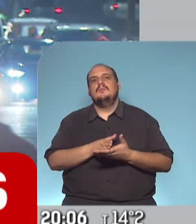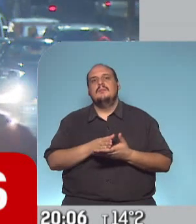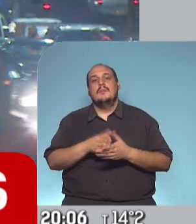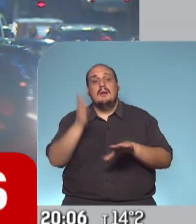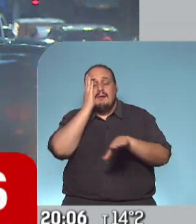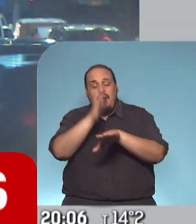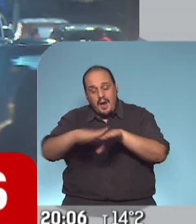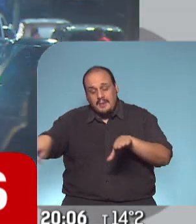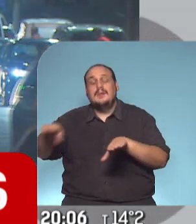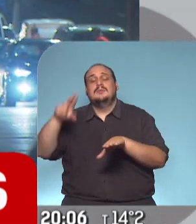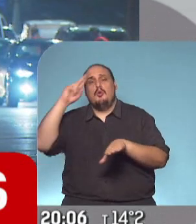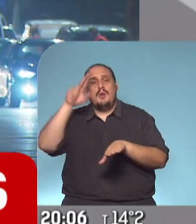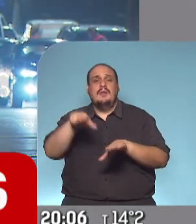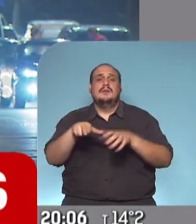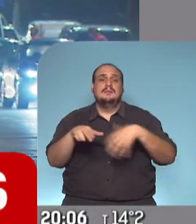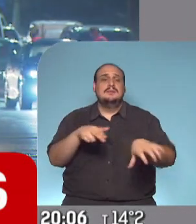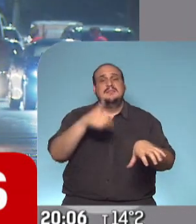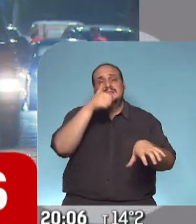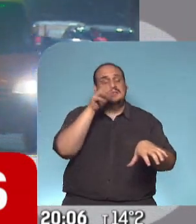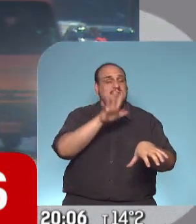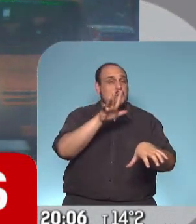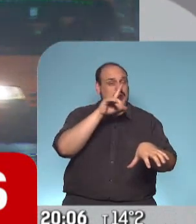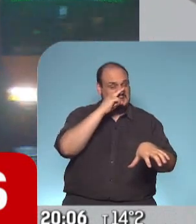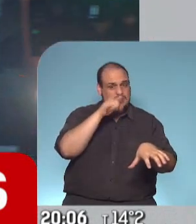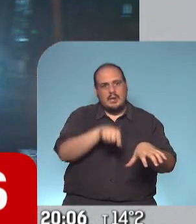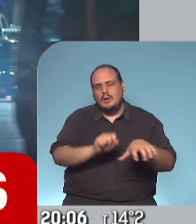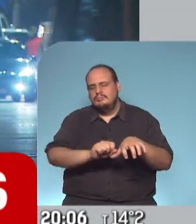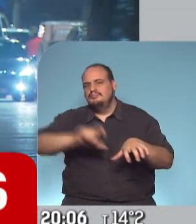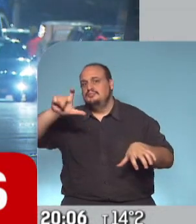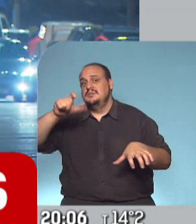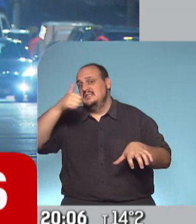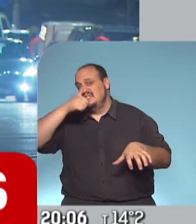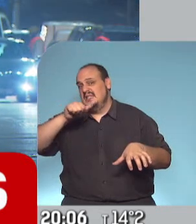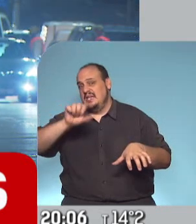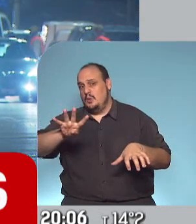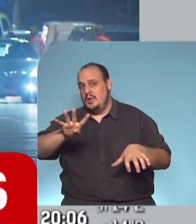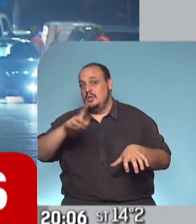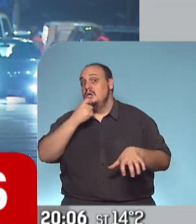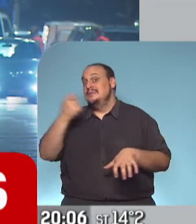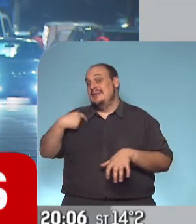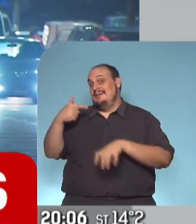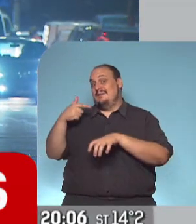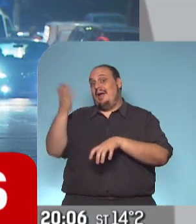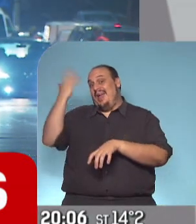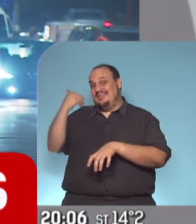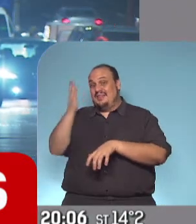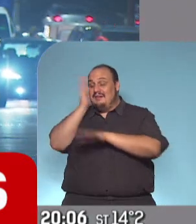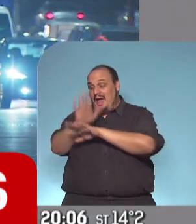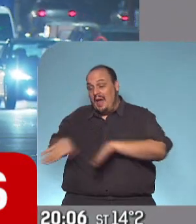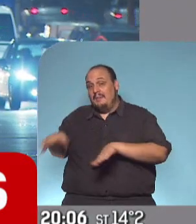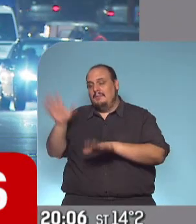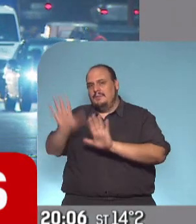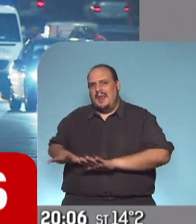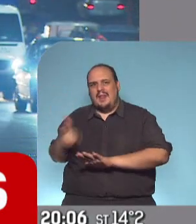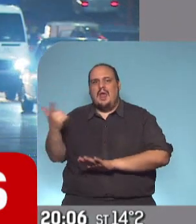ocupación de camas de terapia intensiva, no fuimos al 64% y hubiéramos estado en un 72% de ocupación si no se hubieran